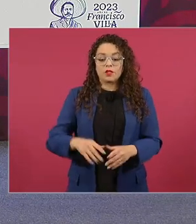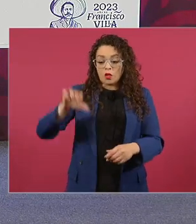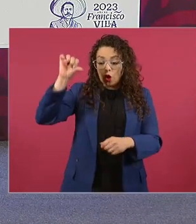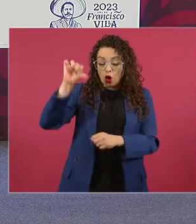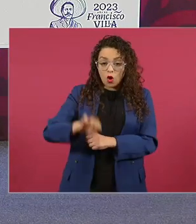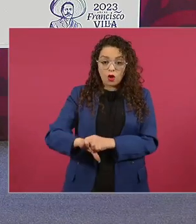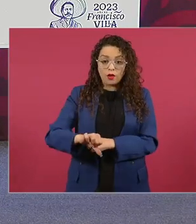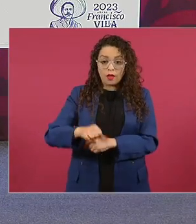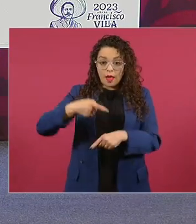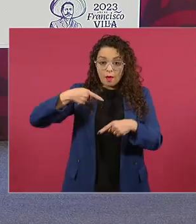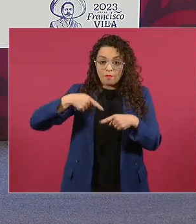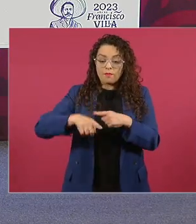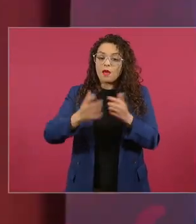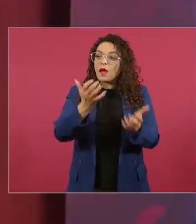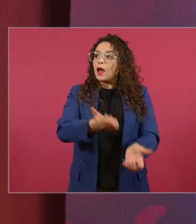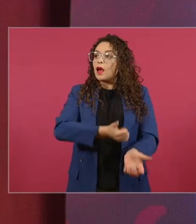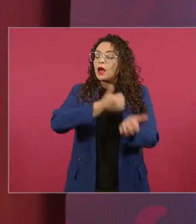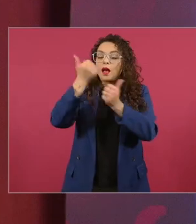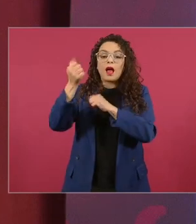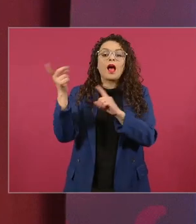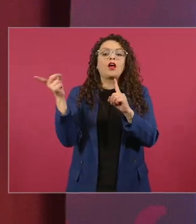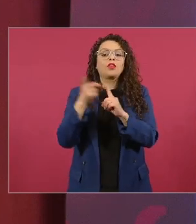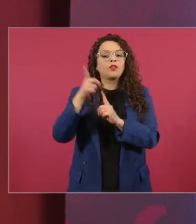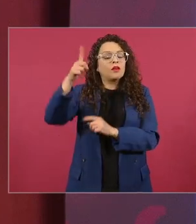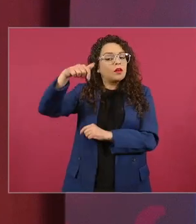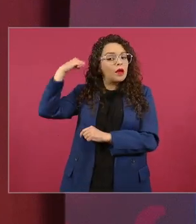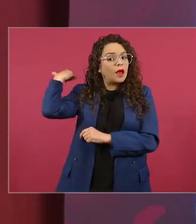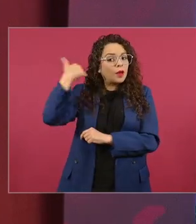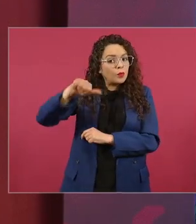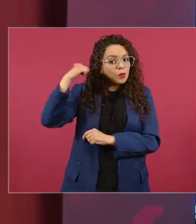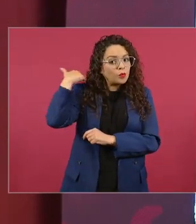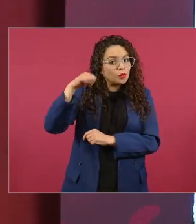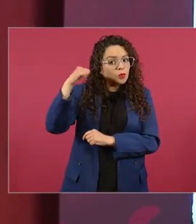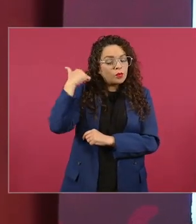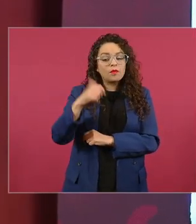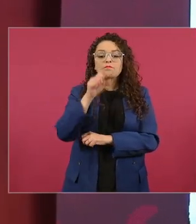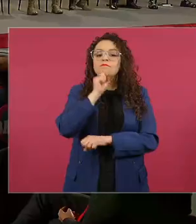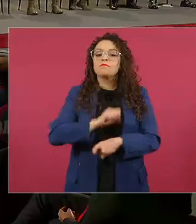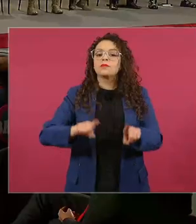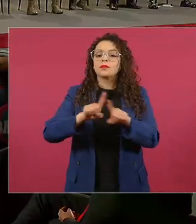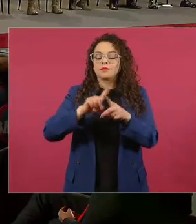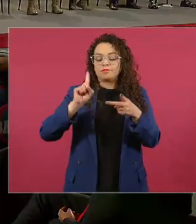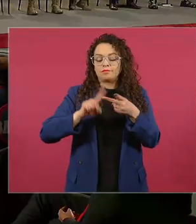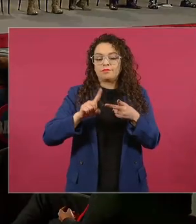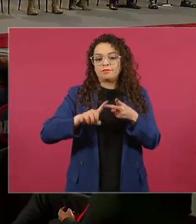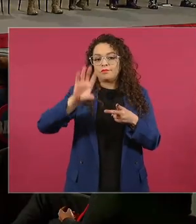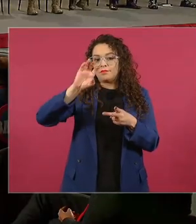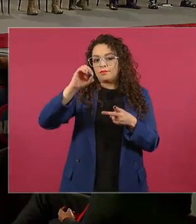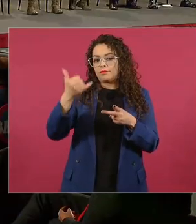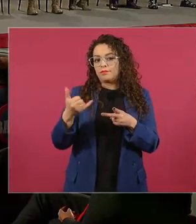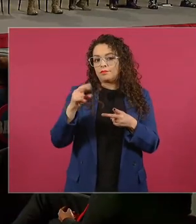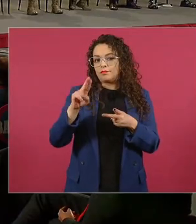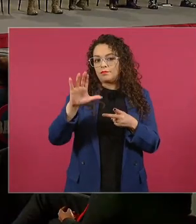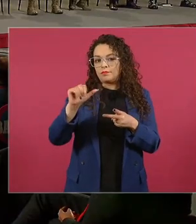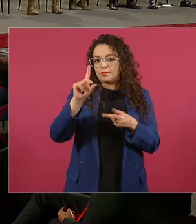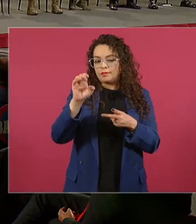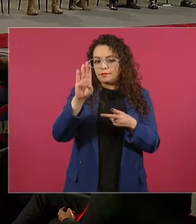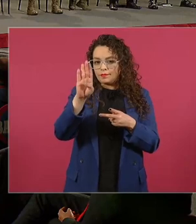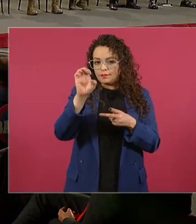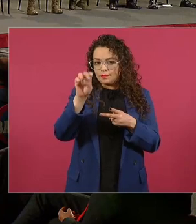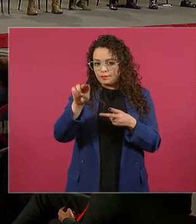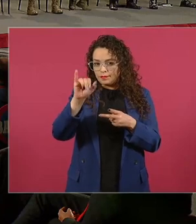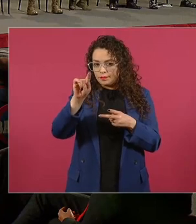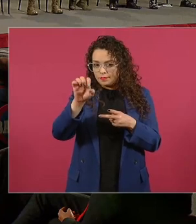y después iremos también a Coyuca de Benítez. Adelante. A la fecha